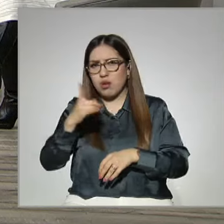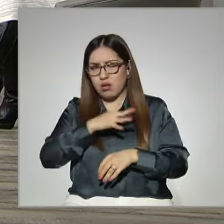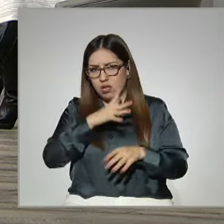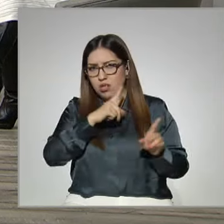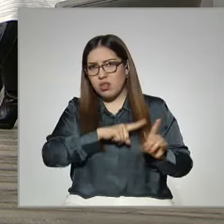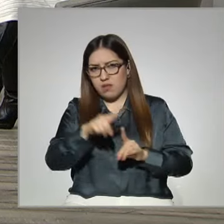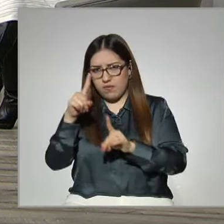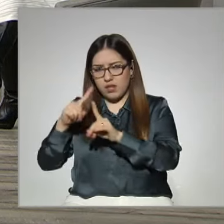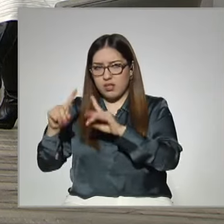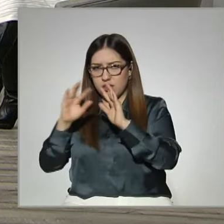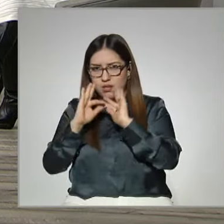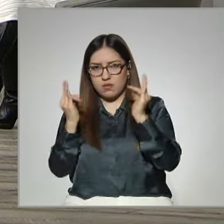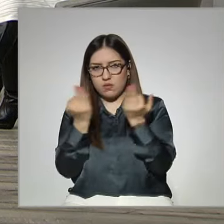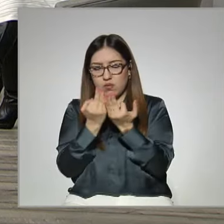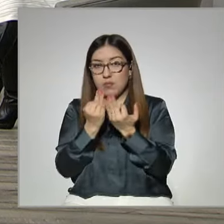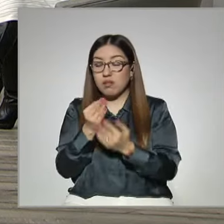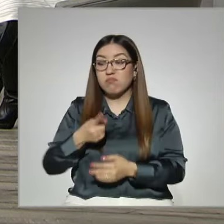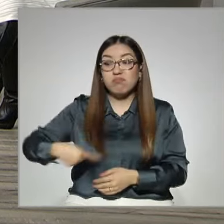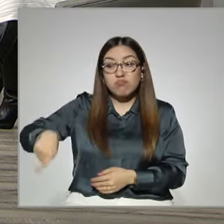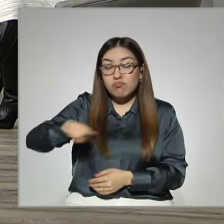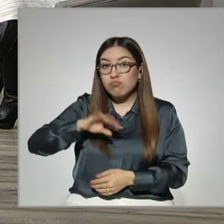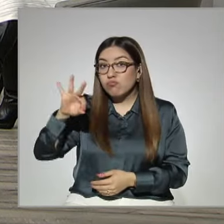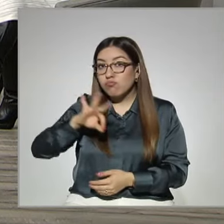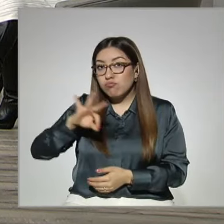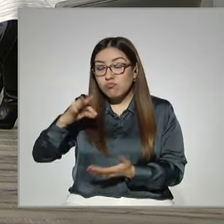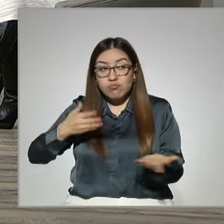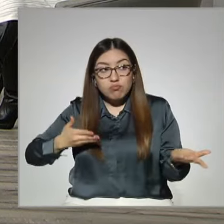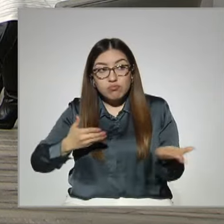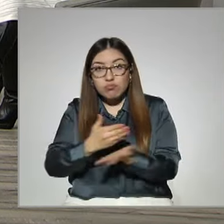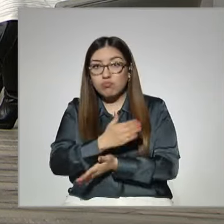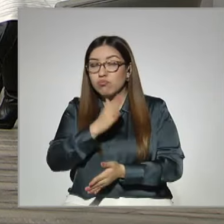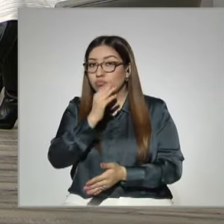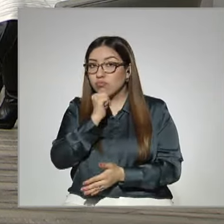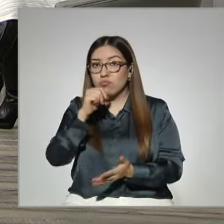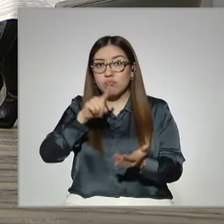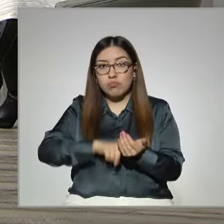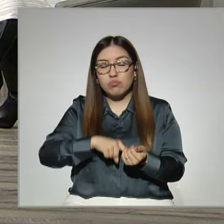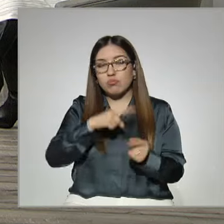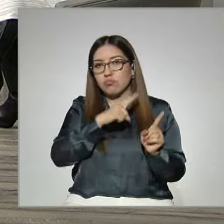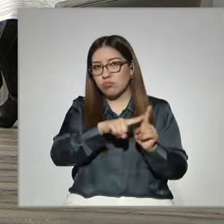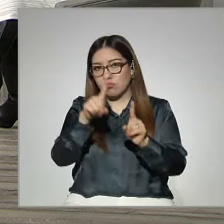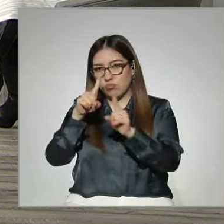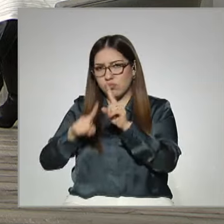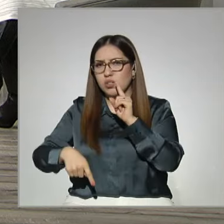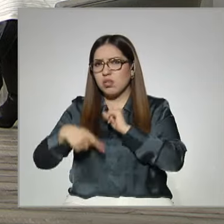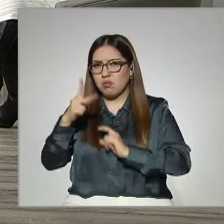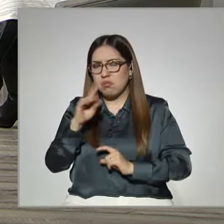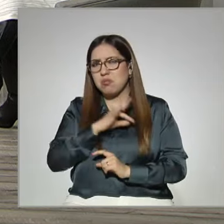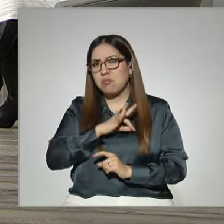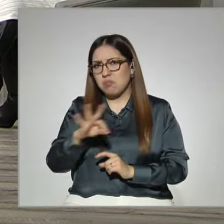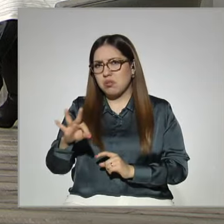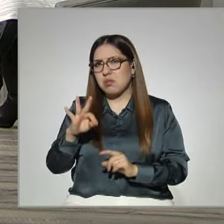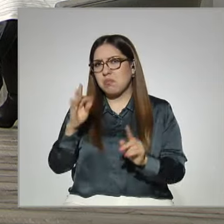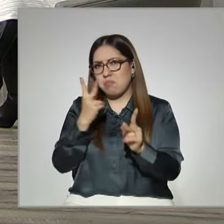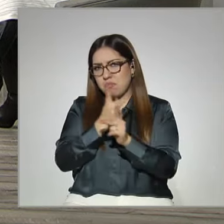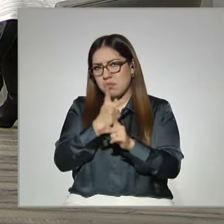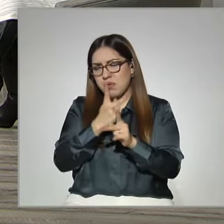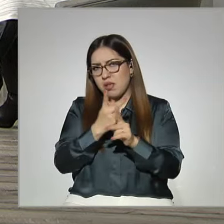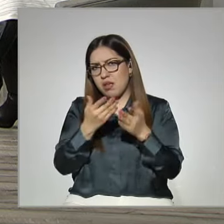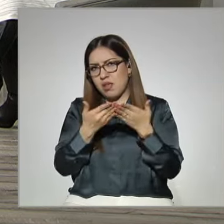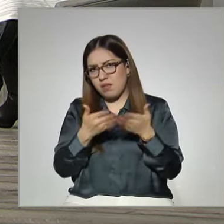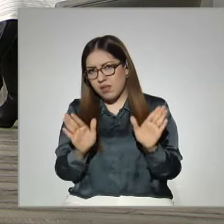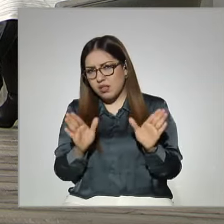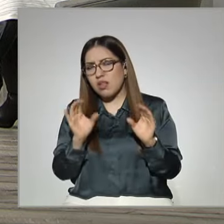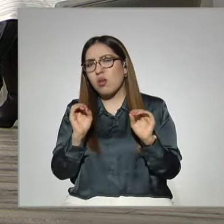y quizá no tienen el acceso a los dispositivos, en fin. La opción sería la prepa abierta, quizá para ellos. Así es. Hay